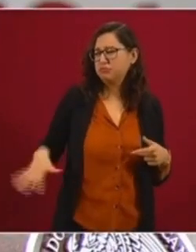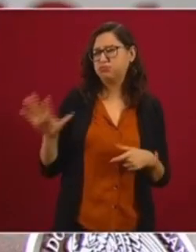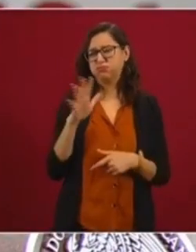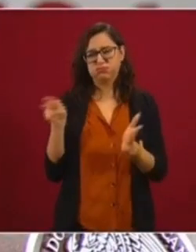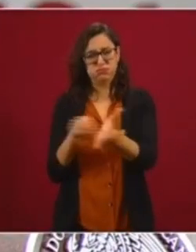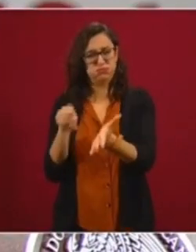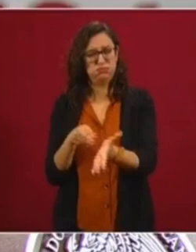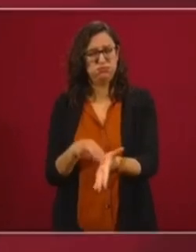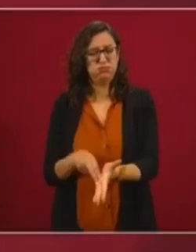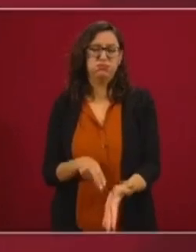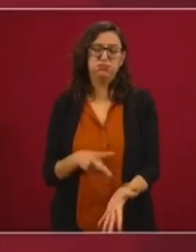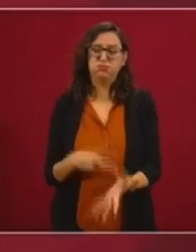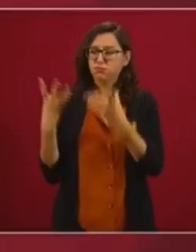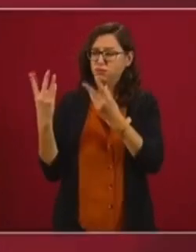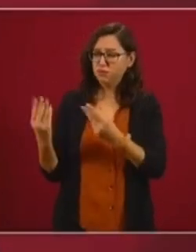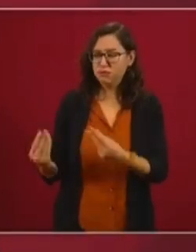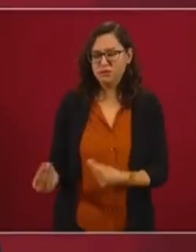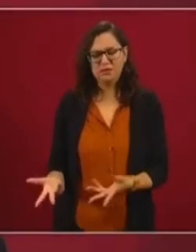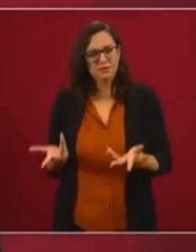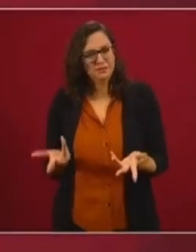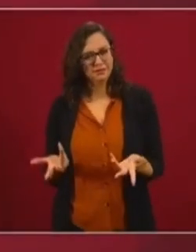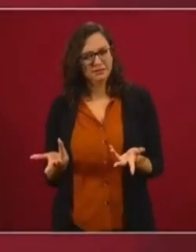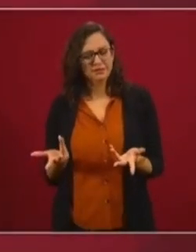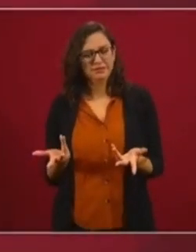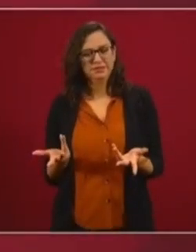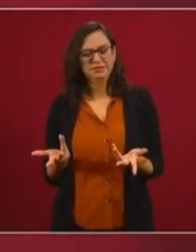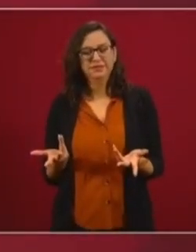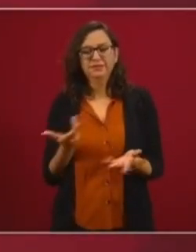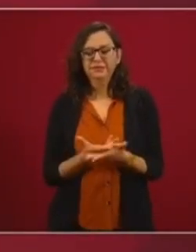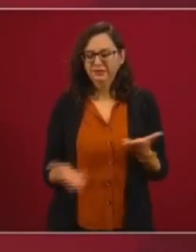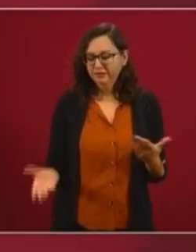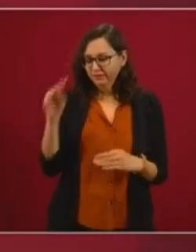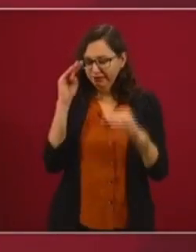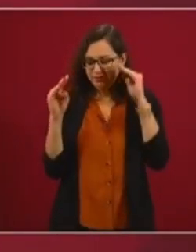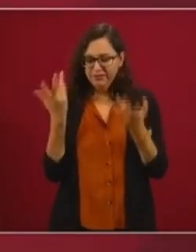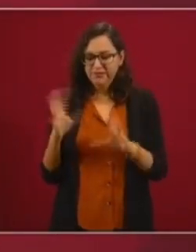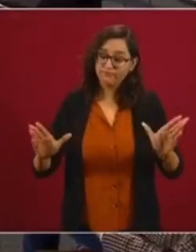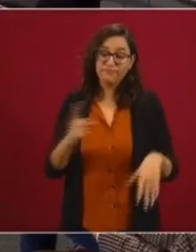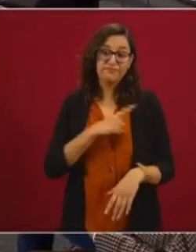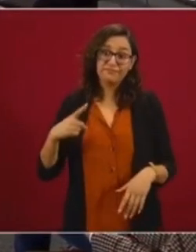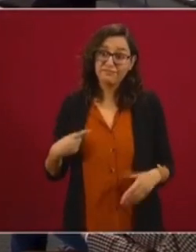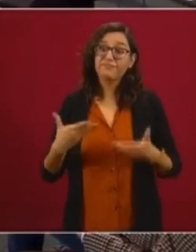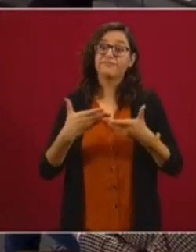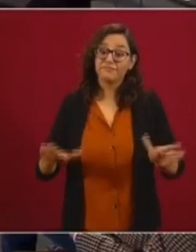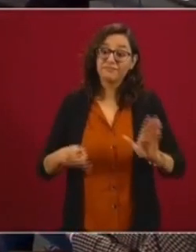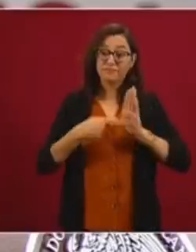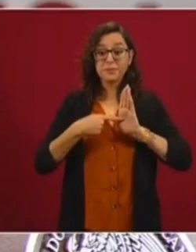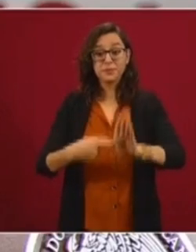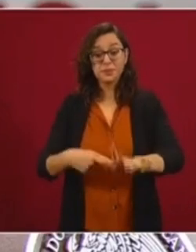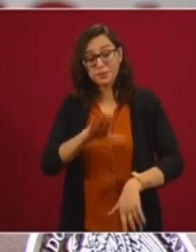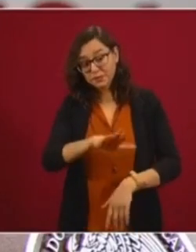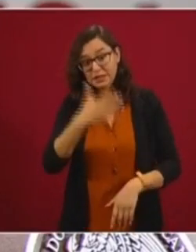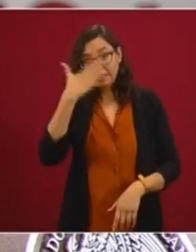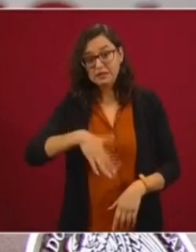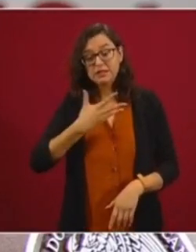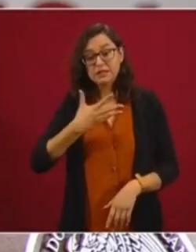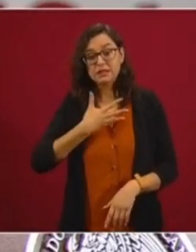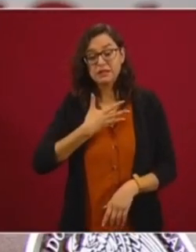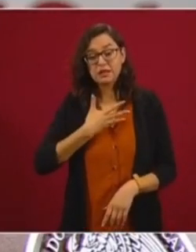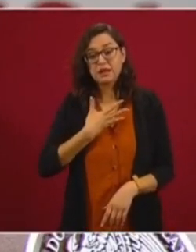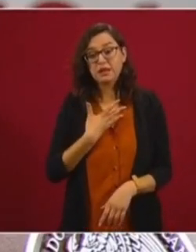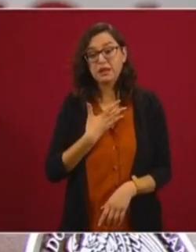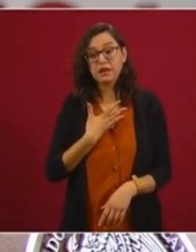o tantas firmas, porque ahora se requiere como un millón seiscientas mil. A ver si no tienes por ahí lo que